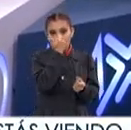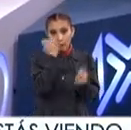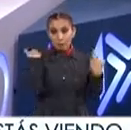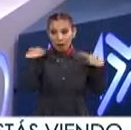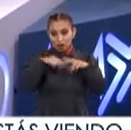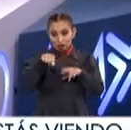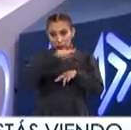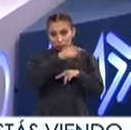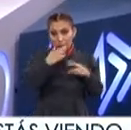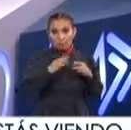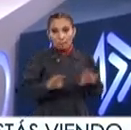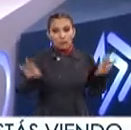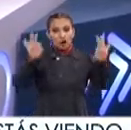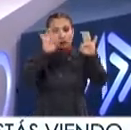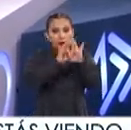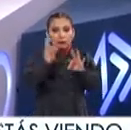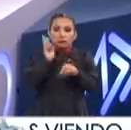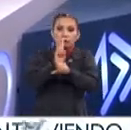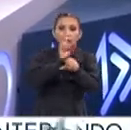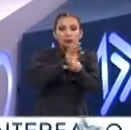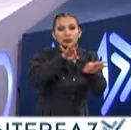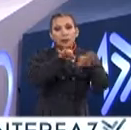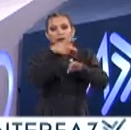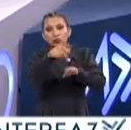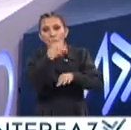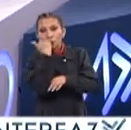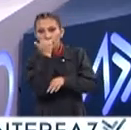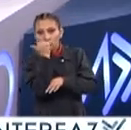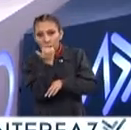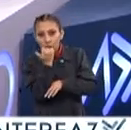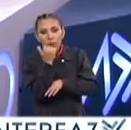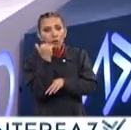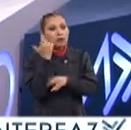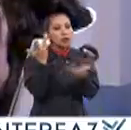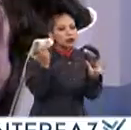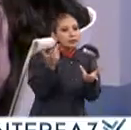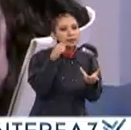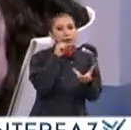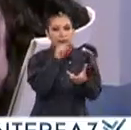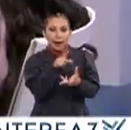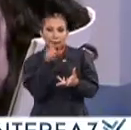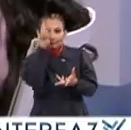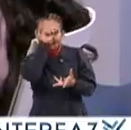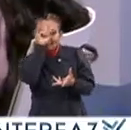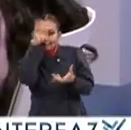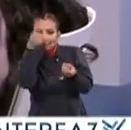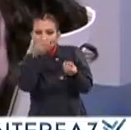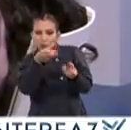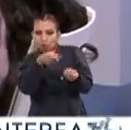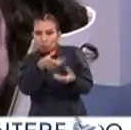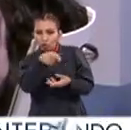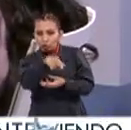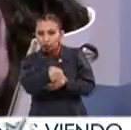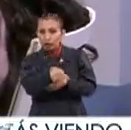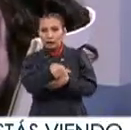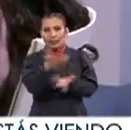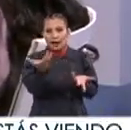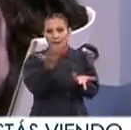profesores también el estar supervisando el trabajo del estudiantado Y dar también esta riqueza de